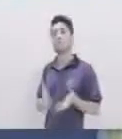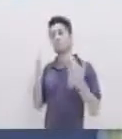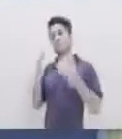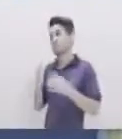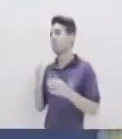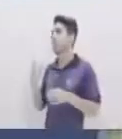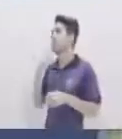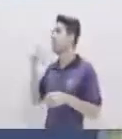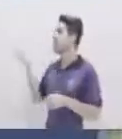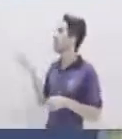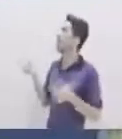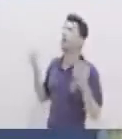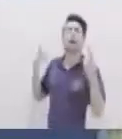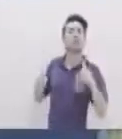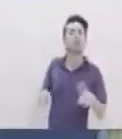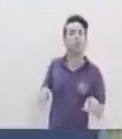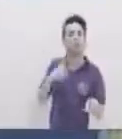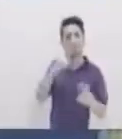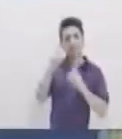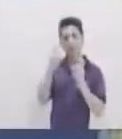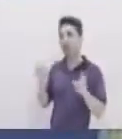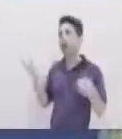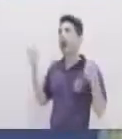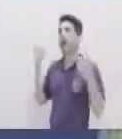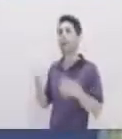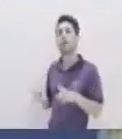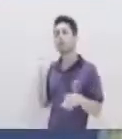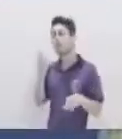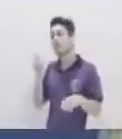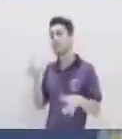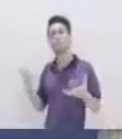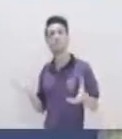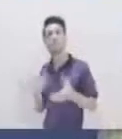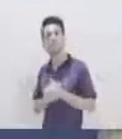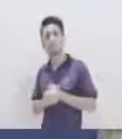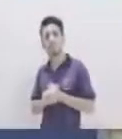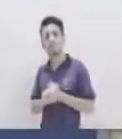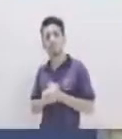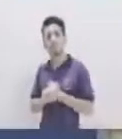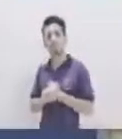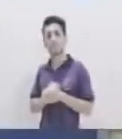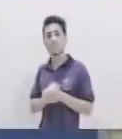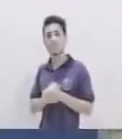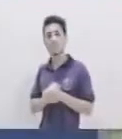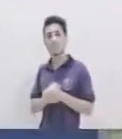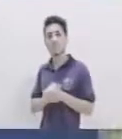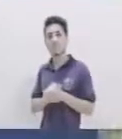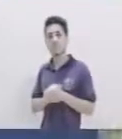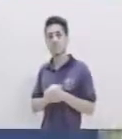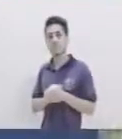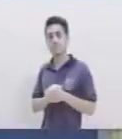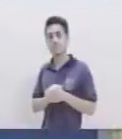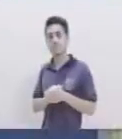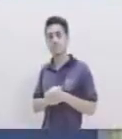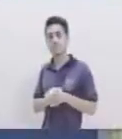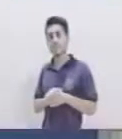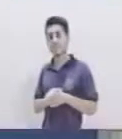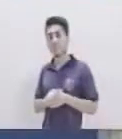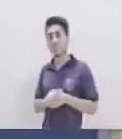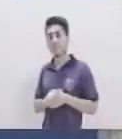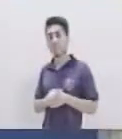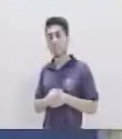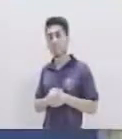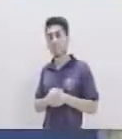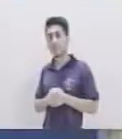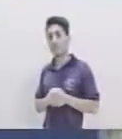con una pregunta ¿Qué sucedió? Estamos preguntando acerca de esa realidad Acerca de esa acción real Entonces esa es la